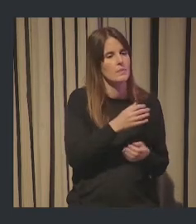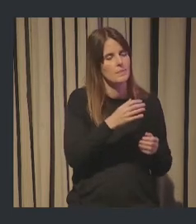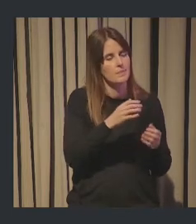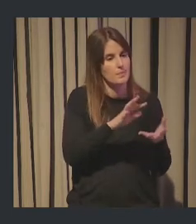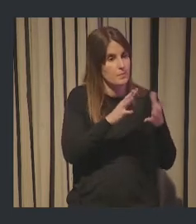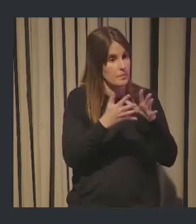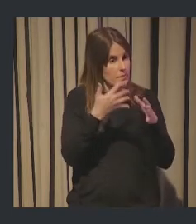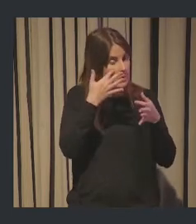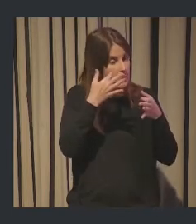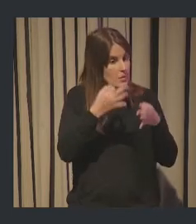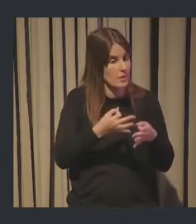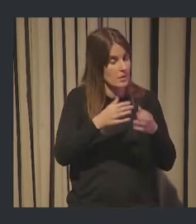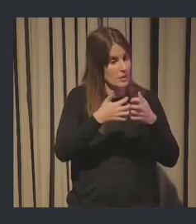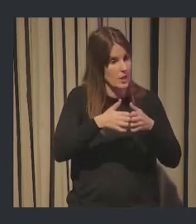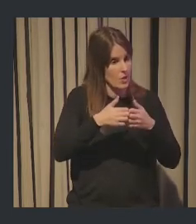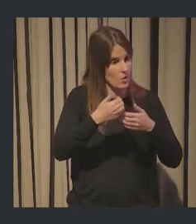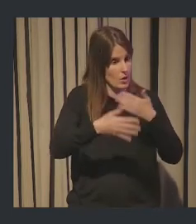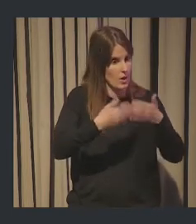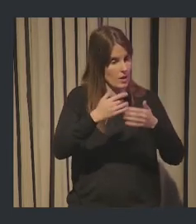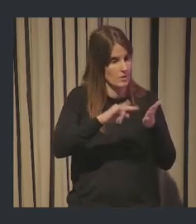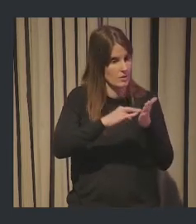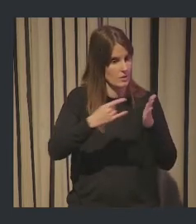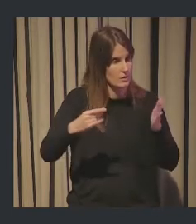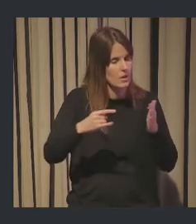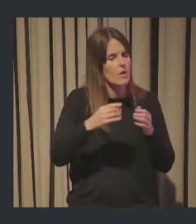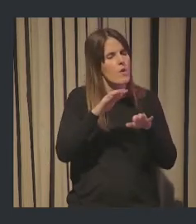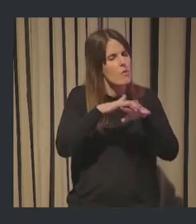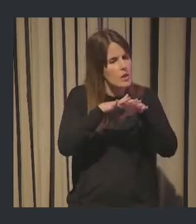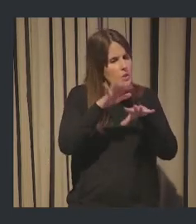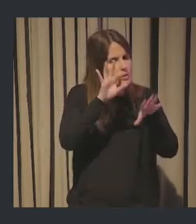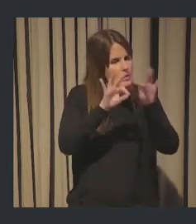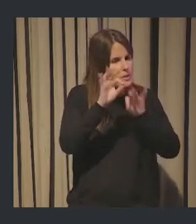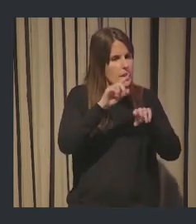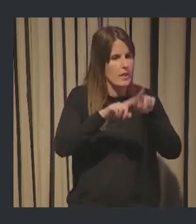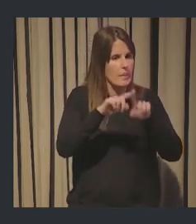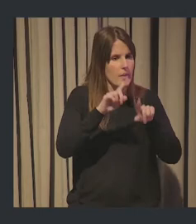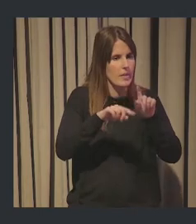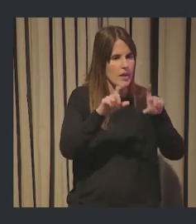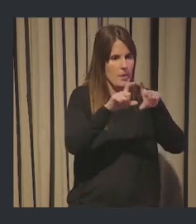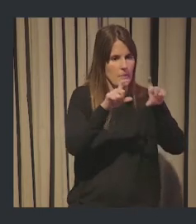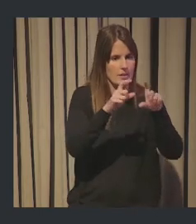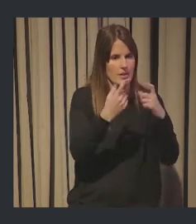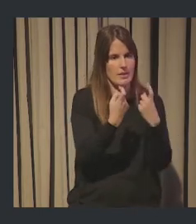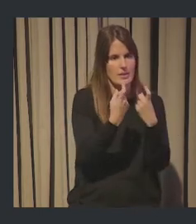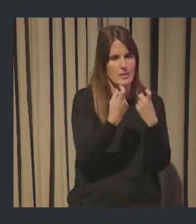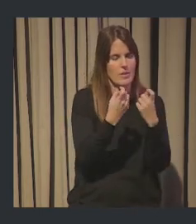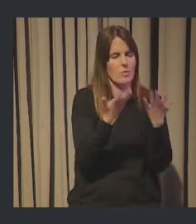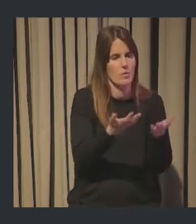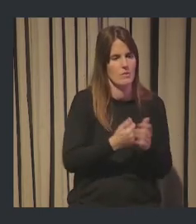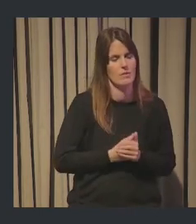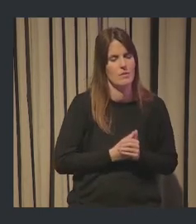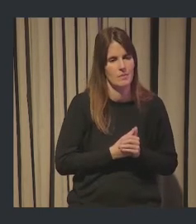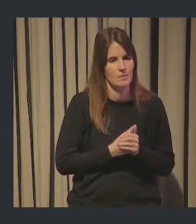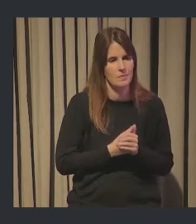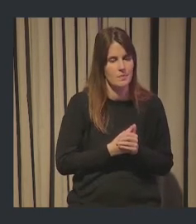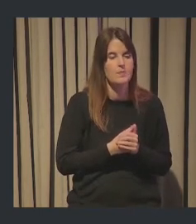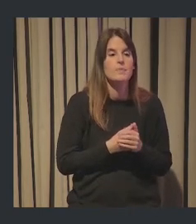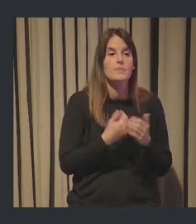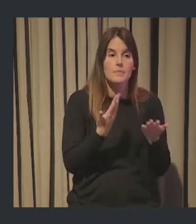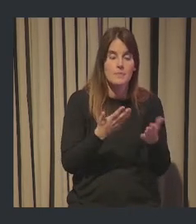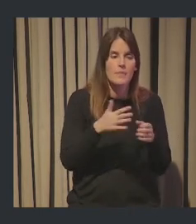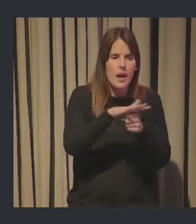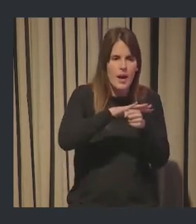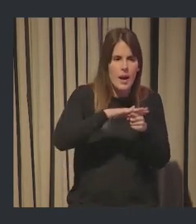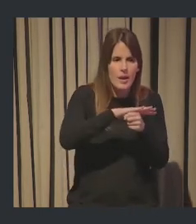supuesto, ayudas, recurso económico, todos son filtros que podemos ir introduciendo dependiendo de lo que quiero buscar en ese momento, ¿no? De la misma manera tenemos las áreas de